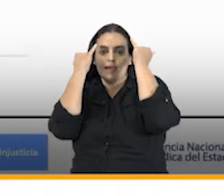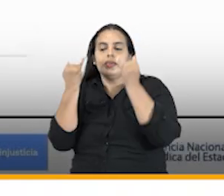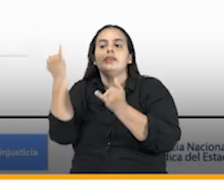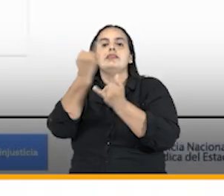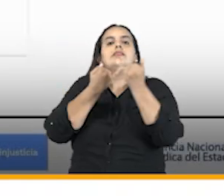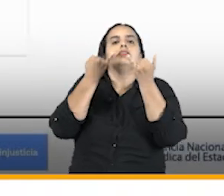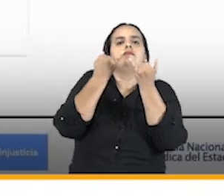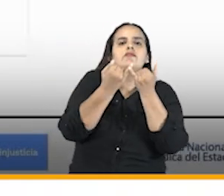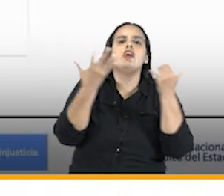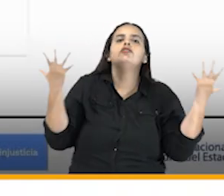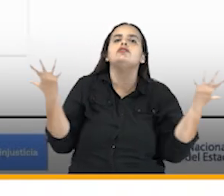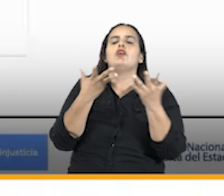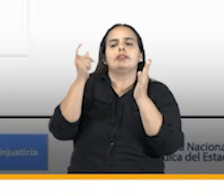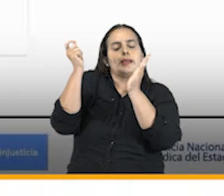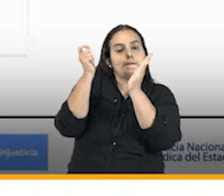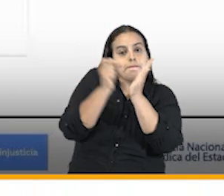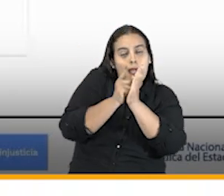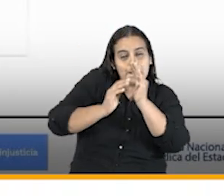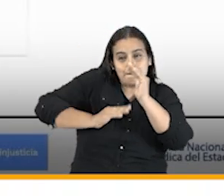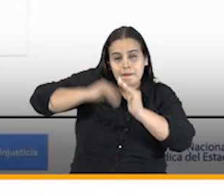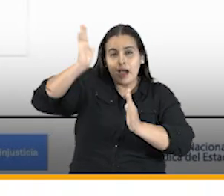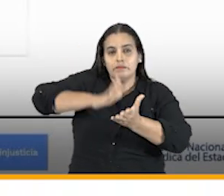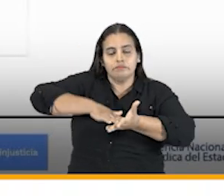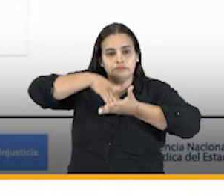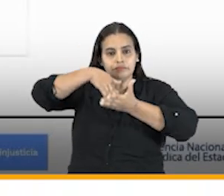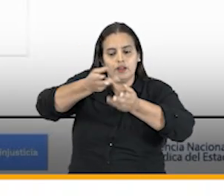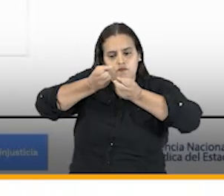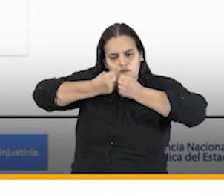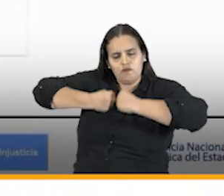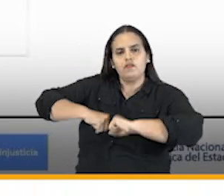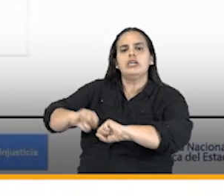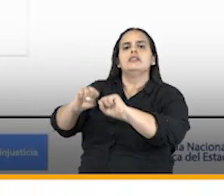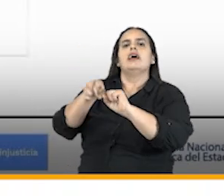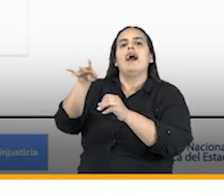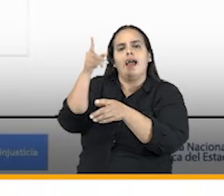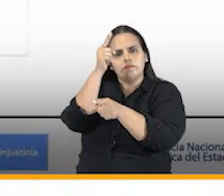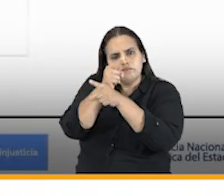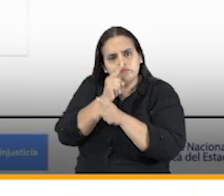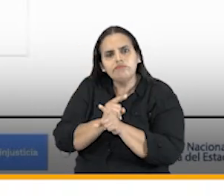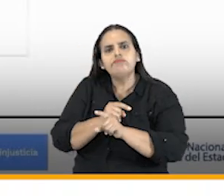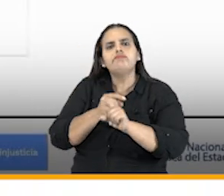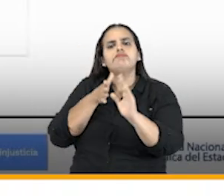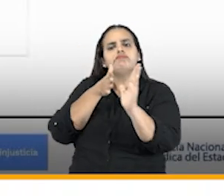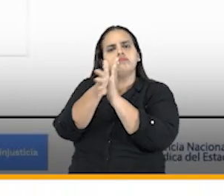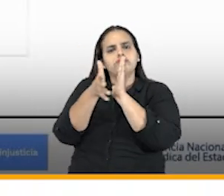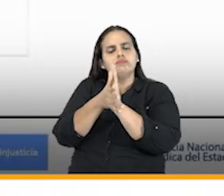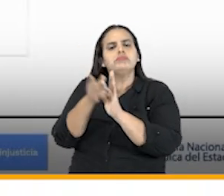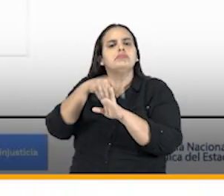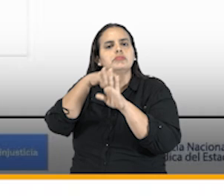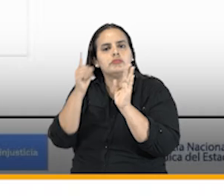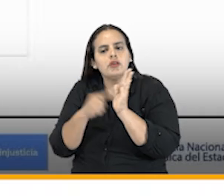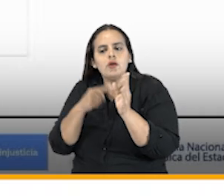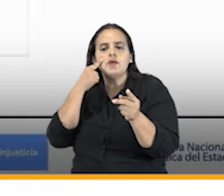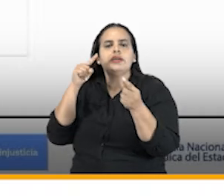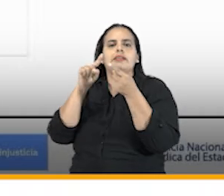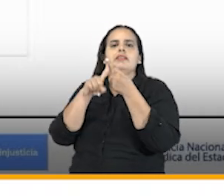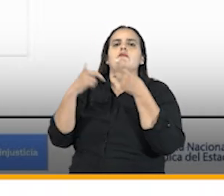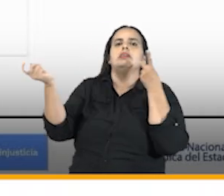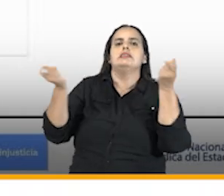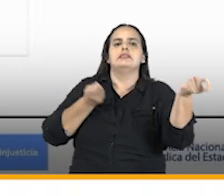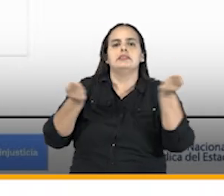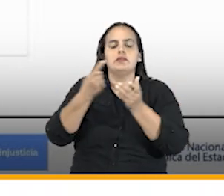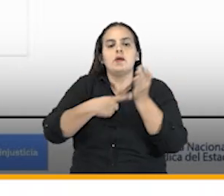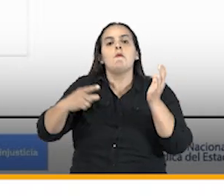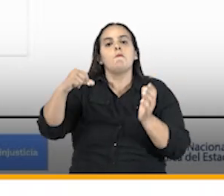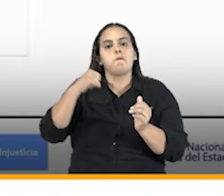identificar dónde se están concentrando fuertemente nuestros esfuerzos y si esto coincide con la intención con el objetivo estratégico